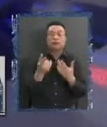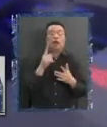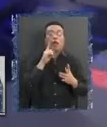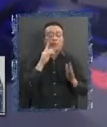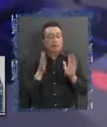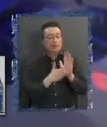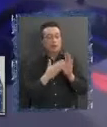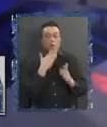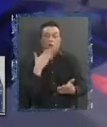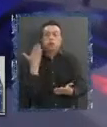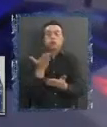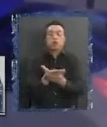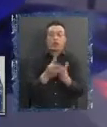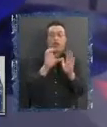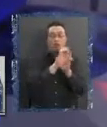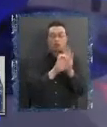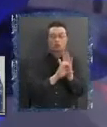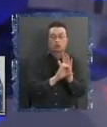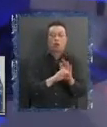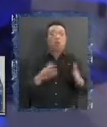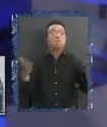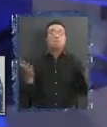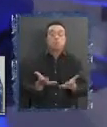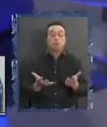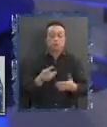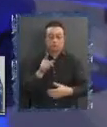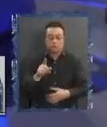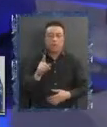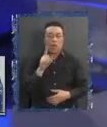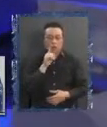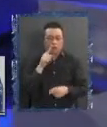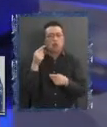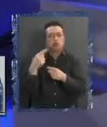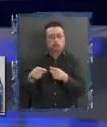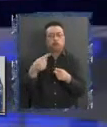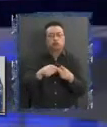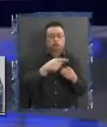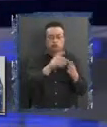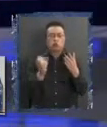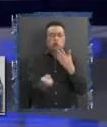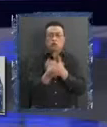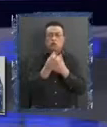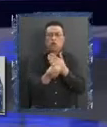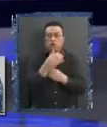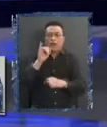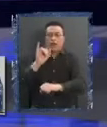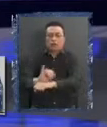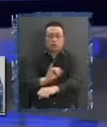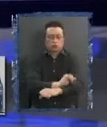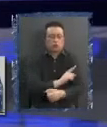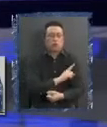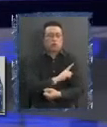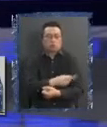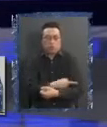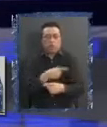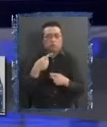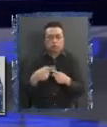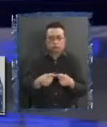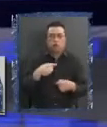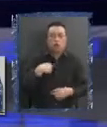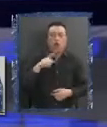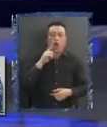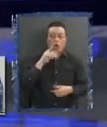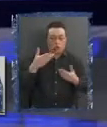constitucional Porque tiene Muchísimas nuevas instituciones Y atribuciones En fin Tengo acá en mi mano